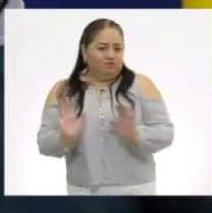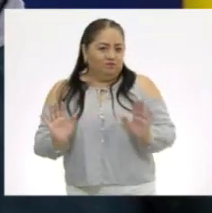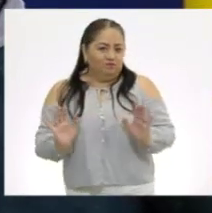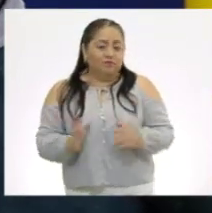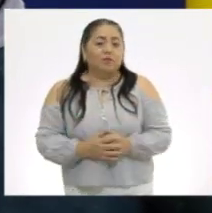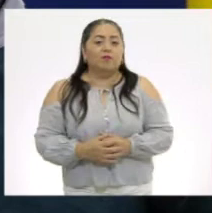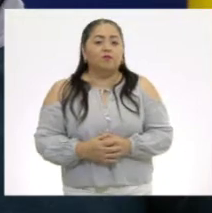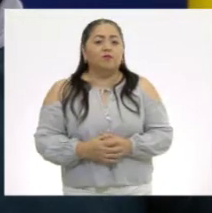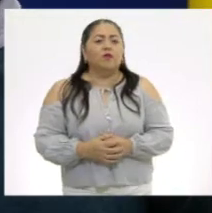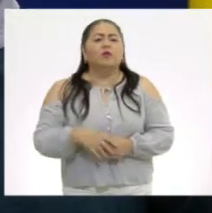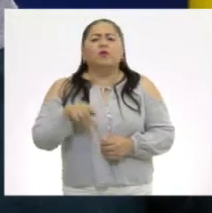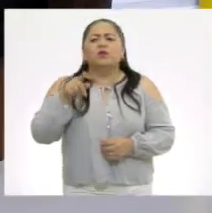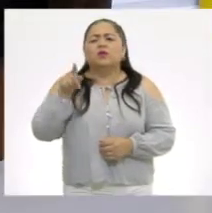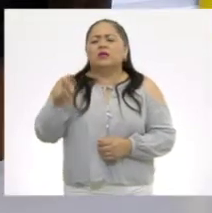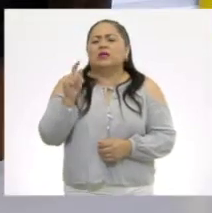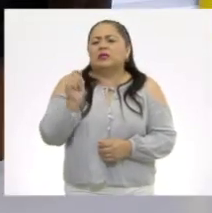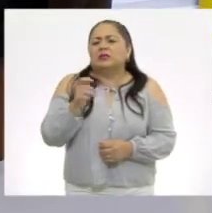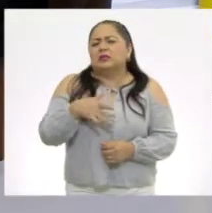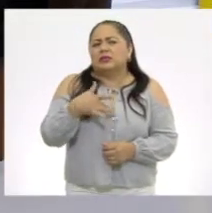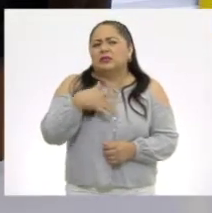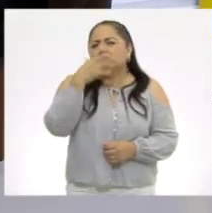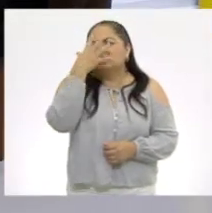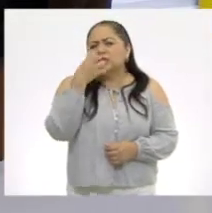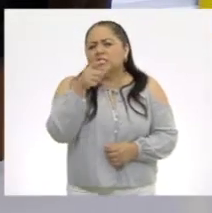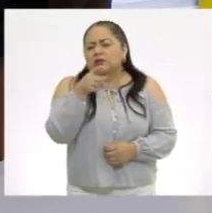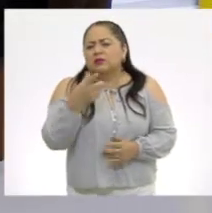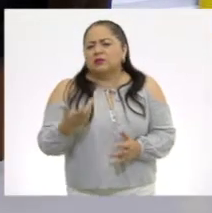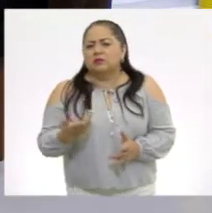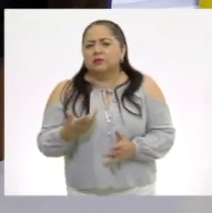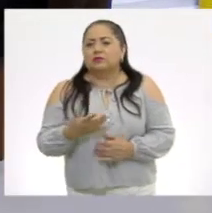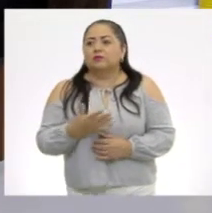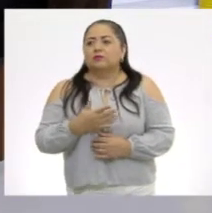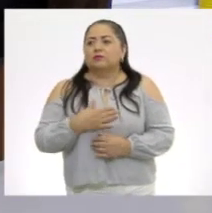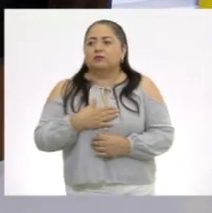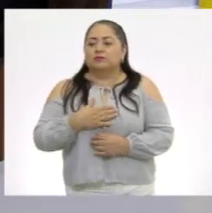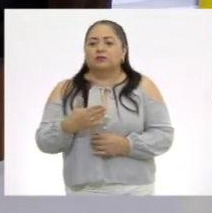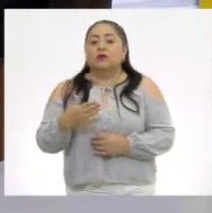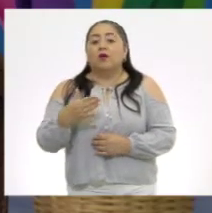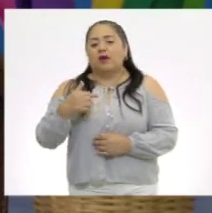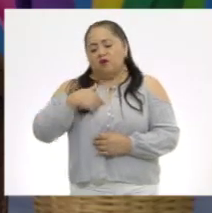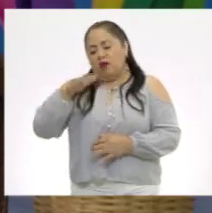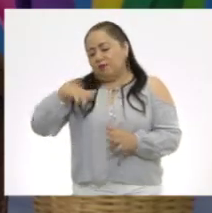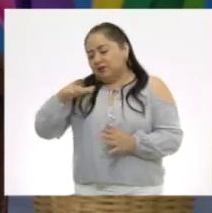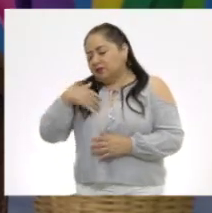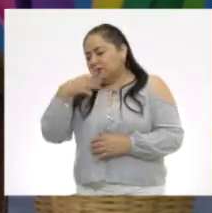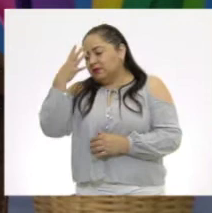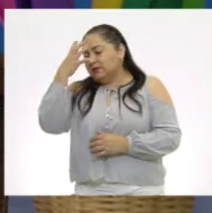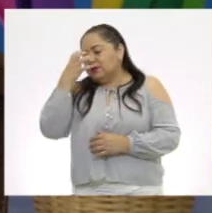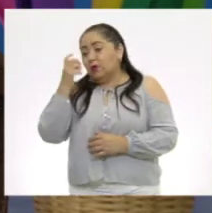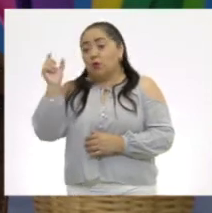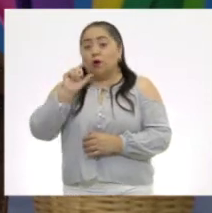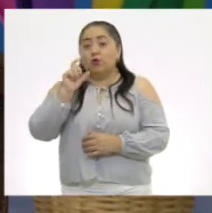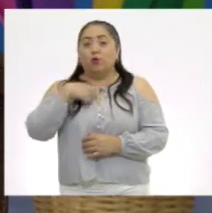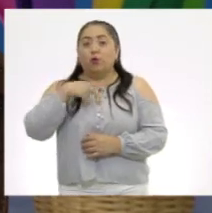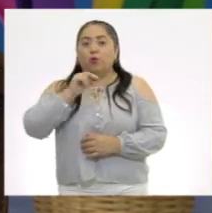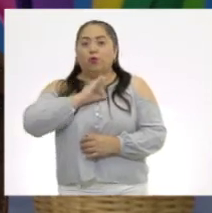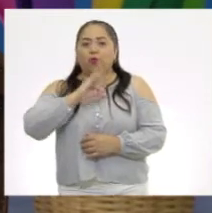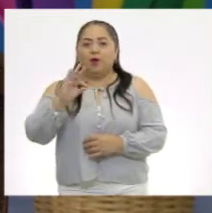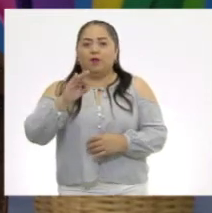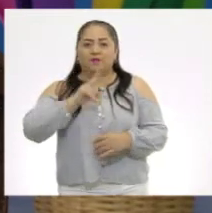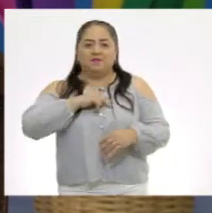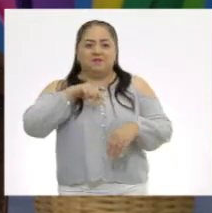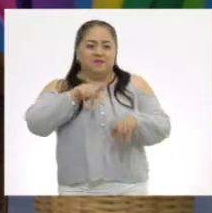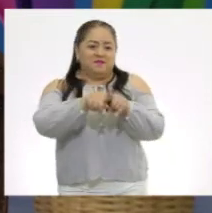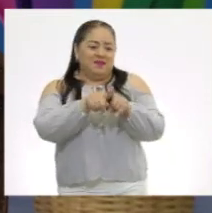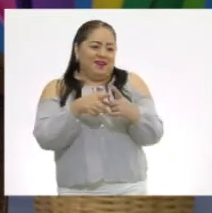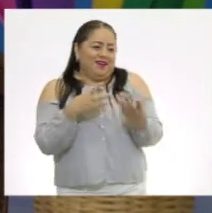¿Y a ti qué te hace sentir triste? Bueno, a mí me entristece mucho cuando no puedo pasar tiempo con mi